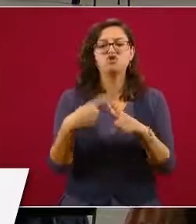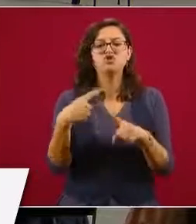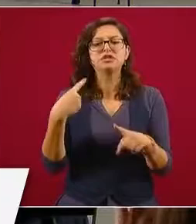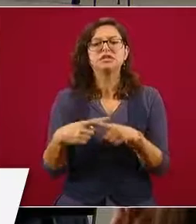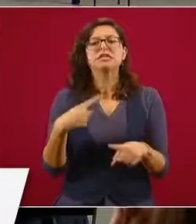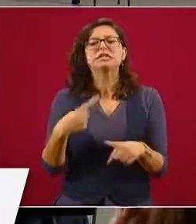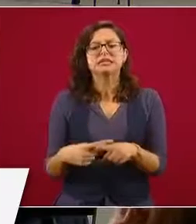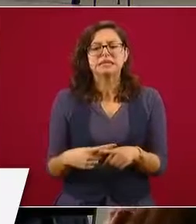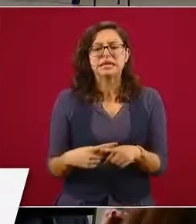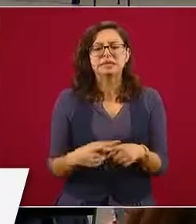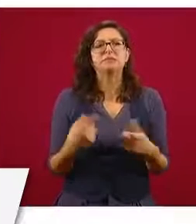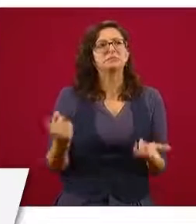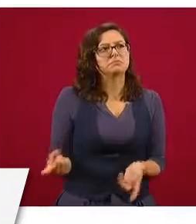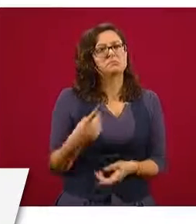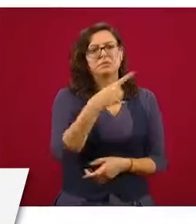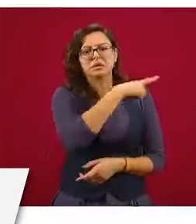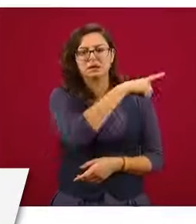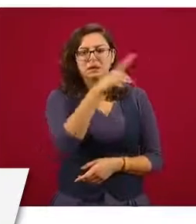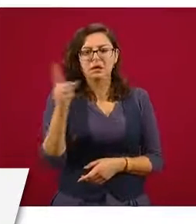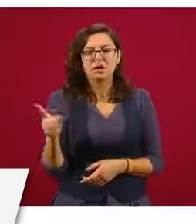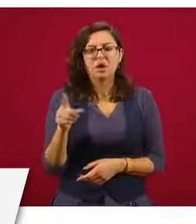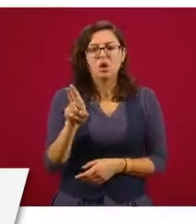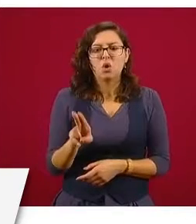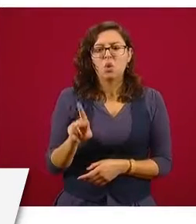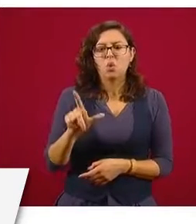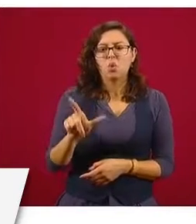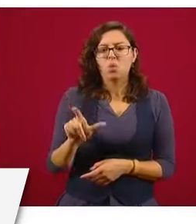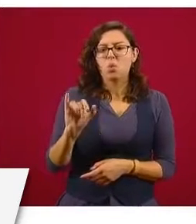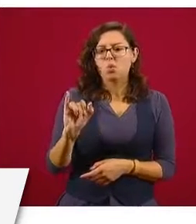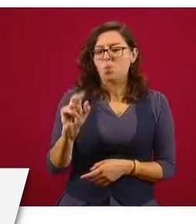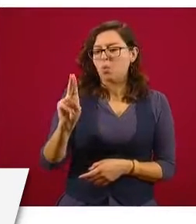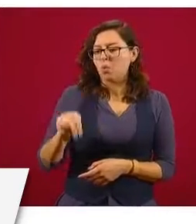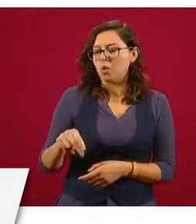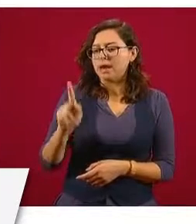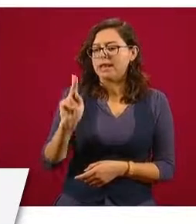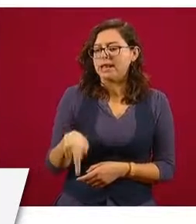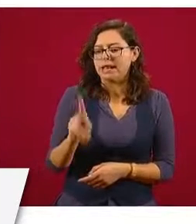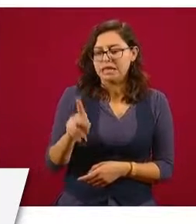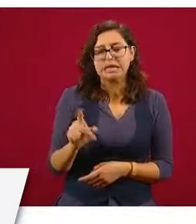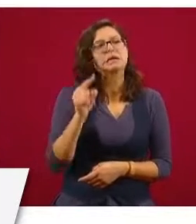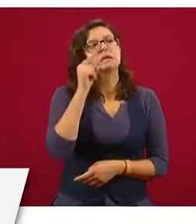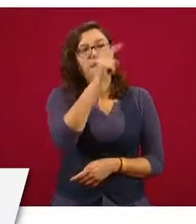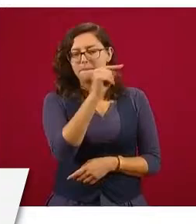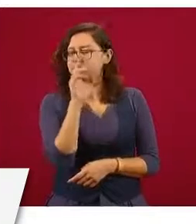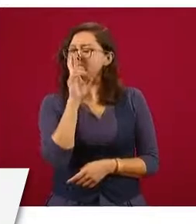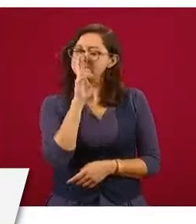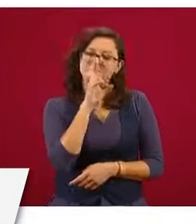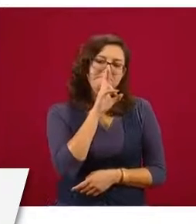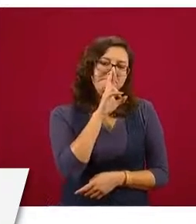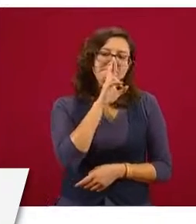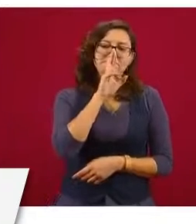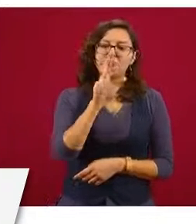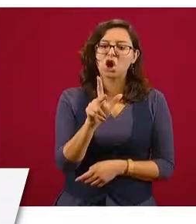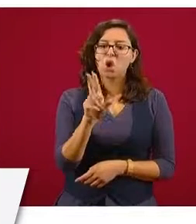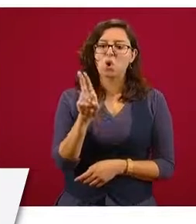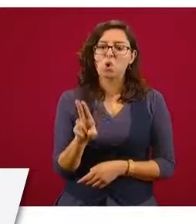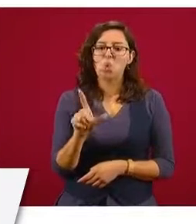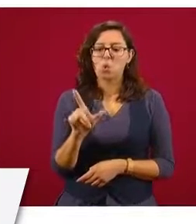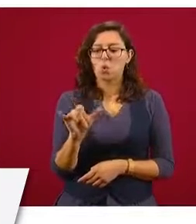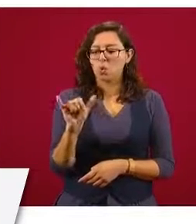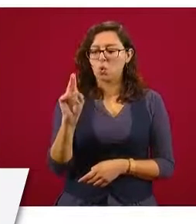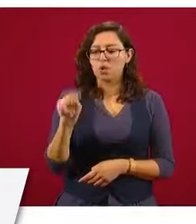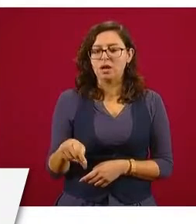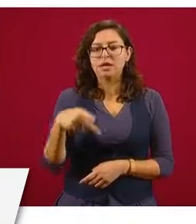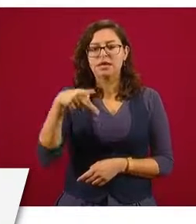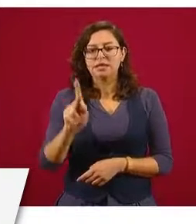Esto es para que decidan nuestras hermanas, hermanos allá en los Estados Unidos, nuestros paisanos, que U-Link les da por 300